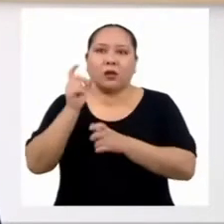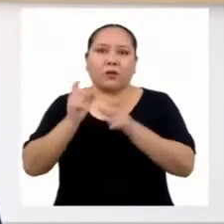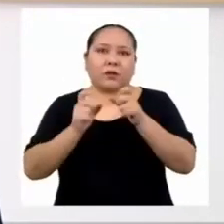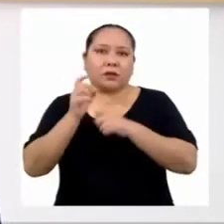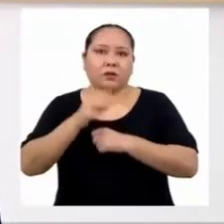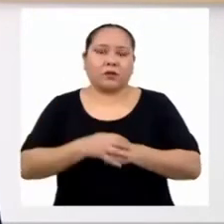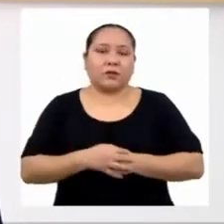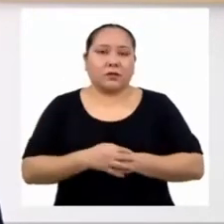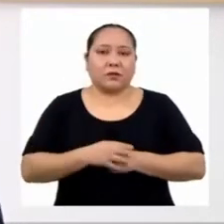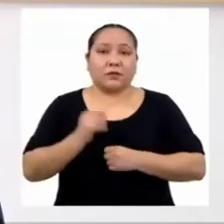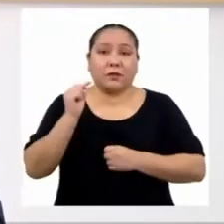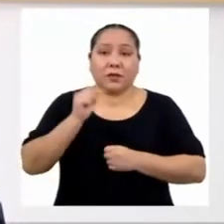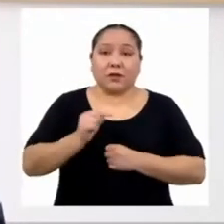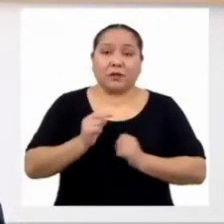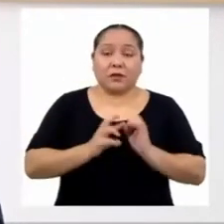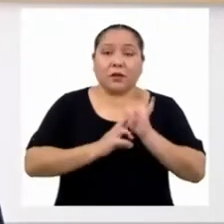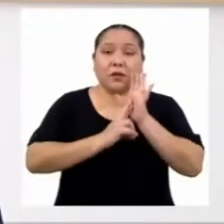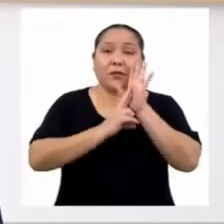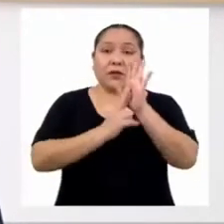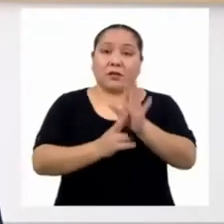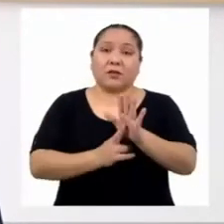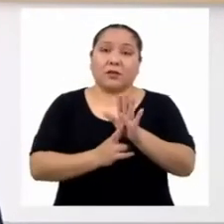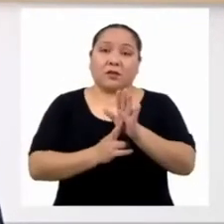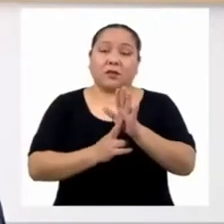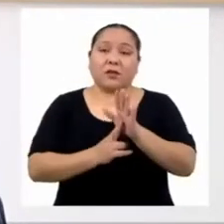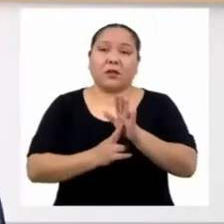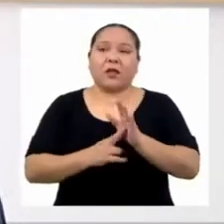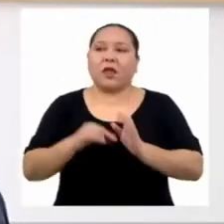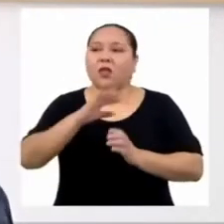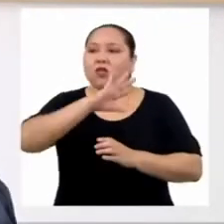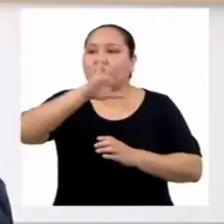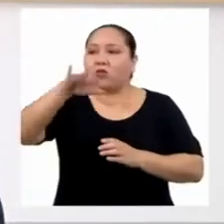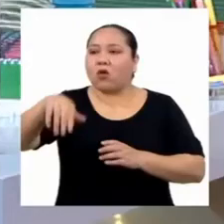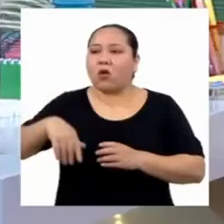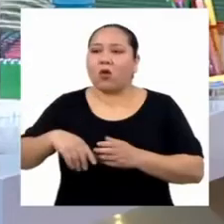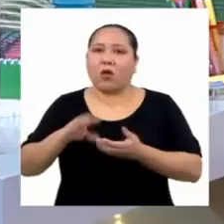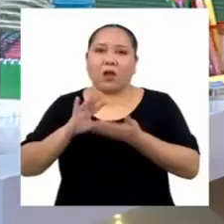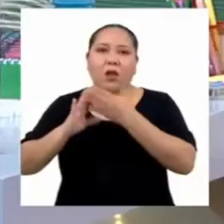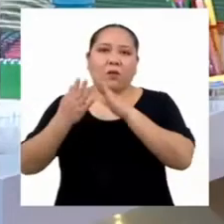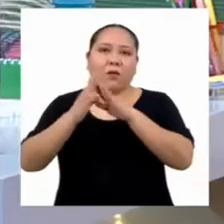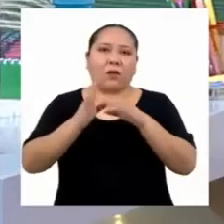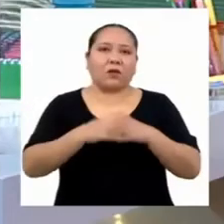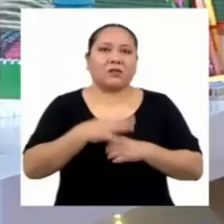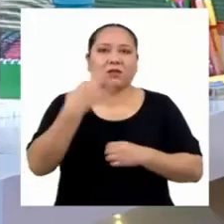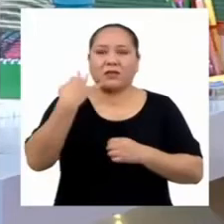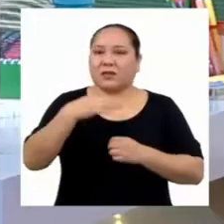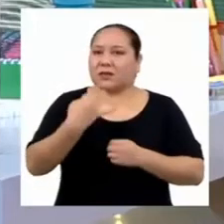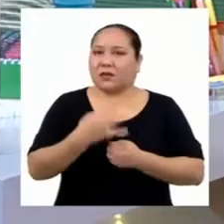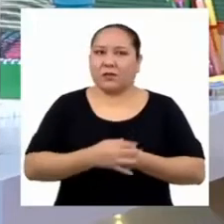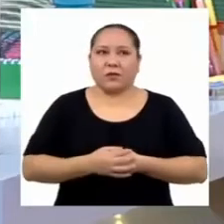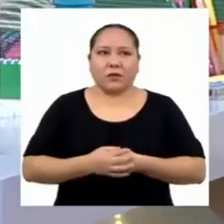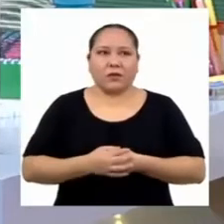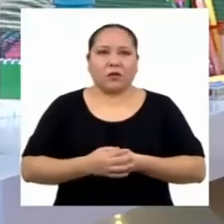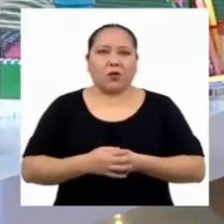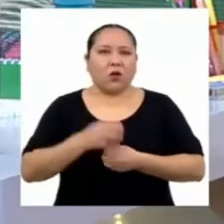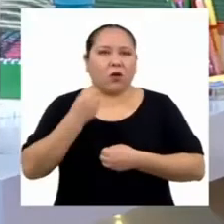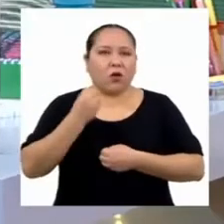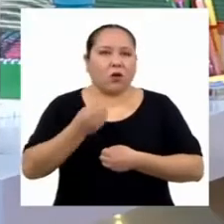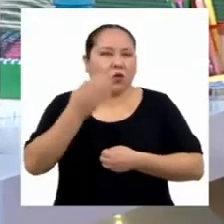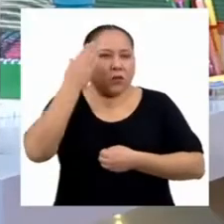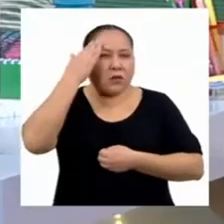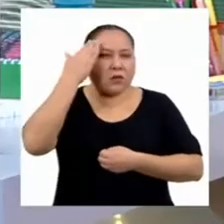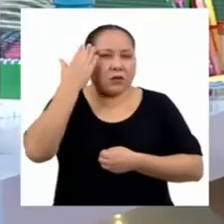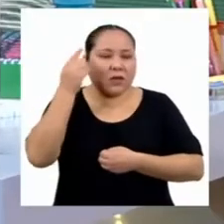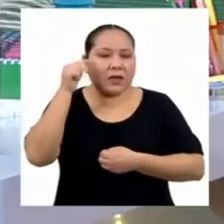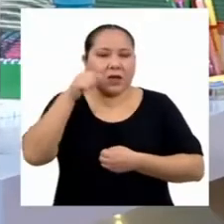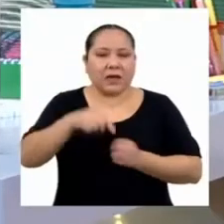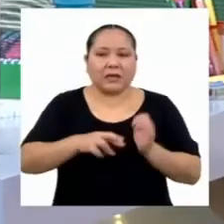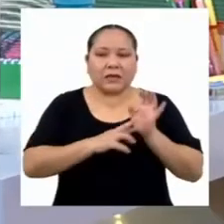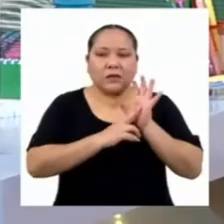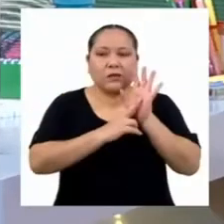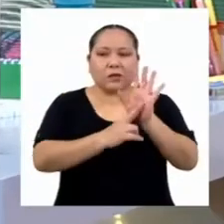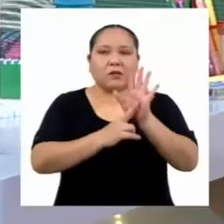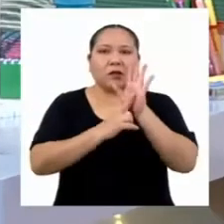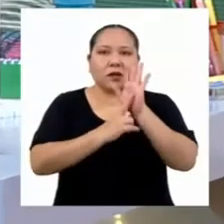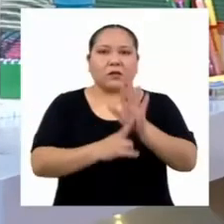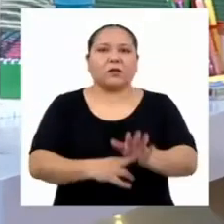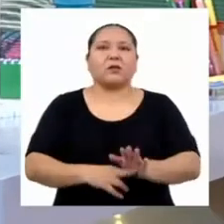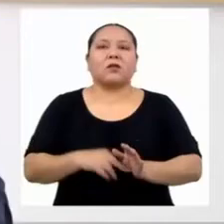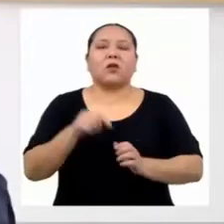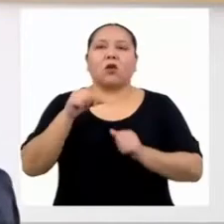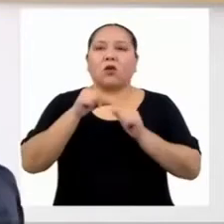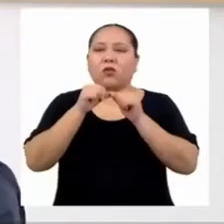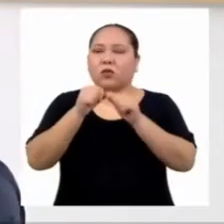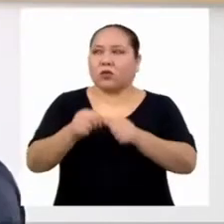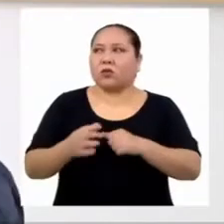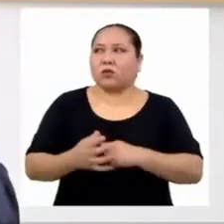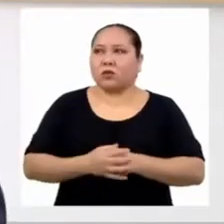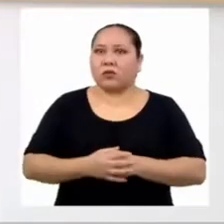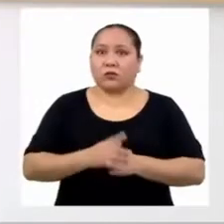la muestra debe ser representativa de la población total. Siempre. ¿Cómo me aseguro de que esa representatividad está presente?